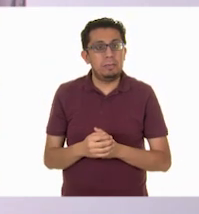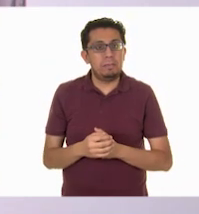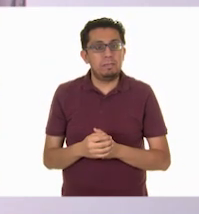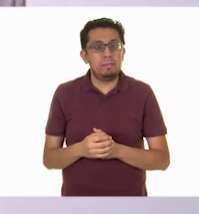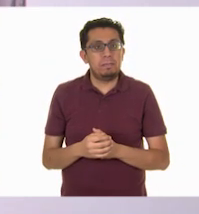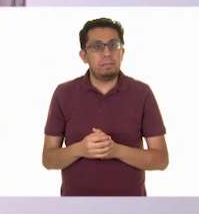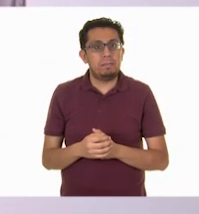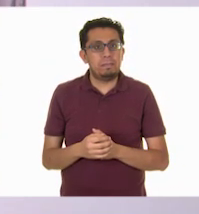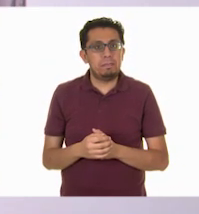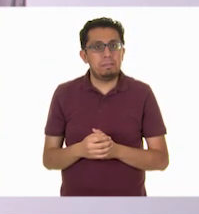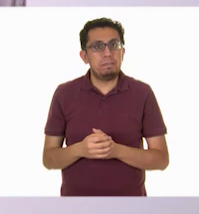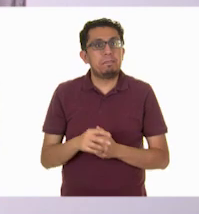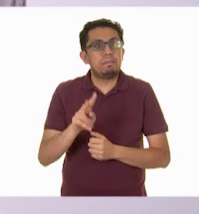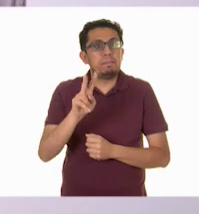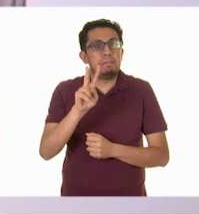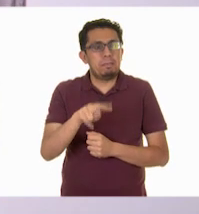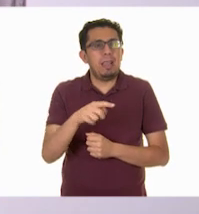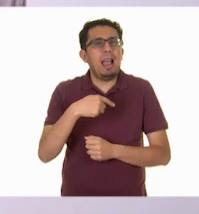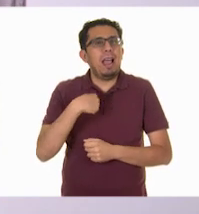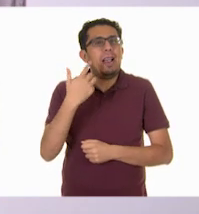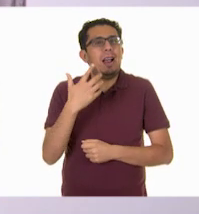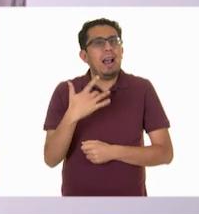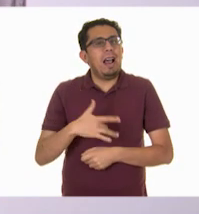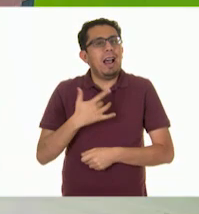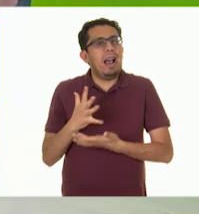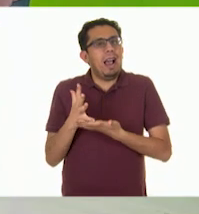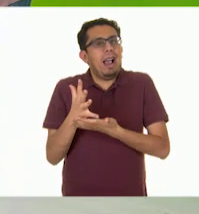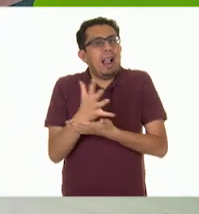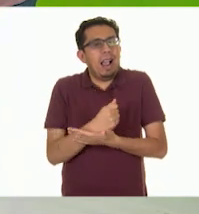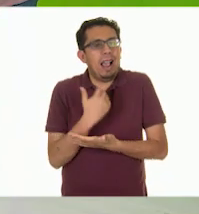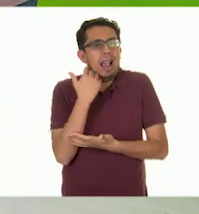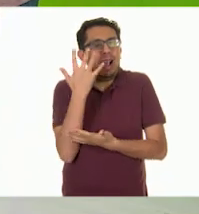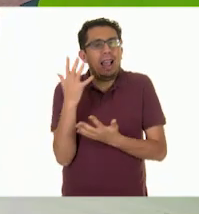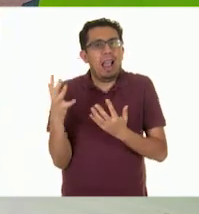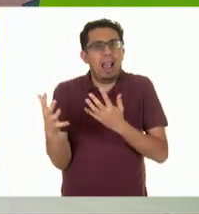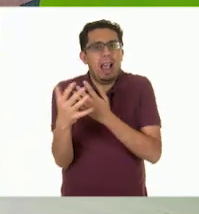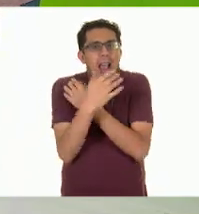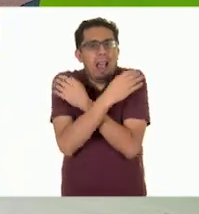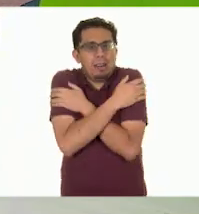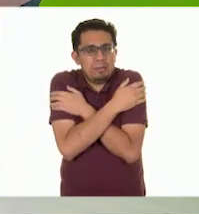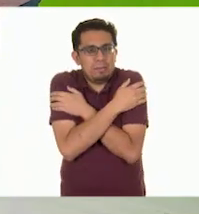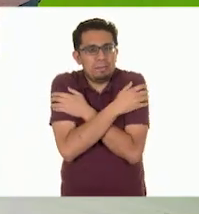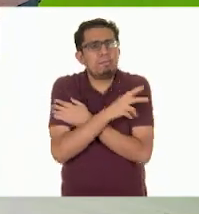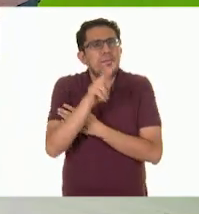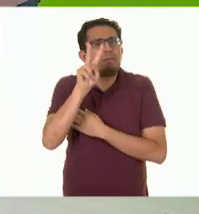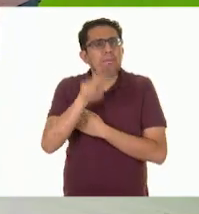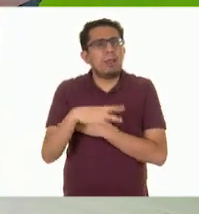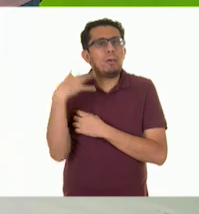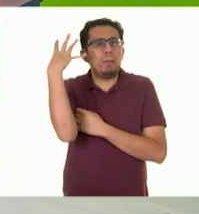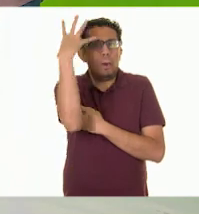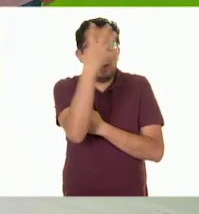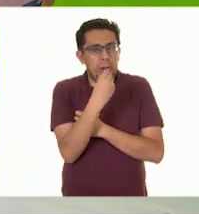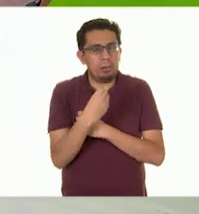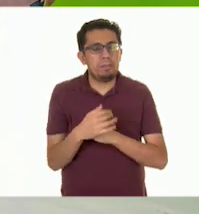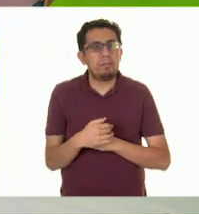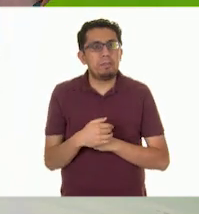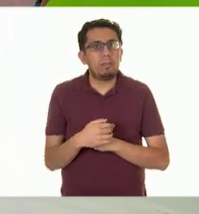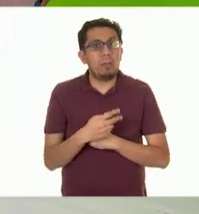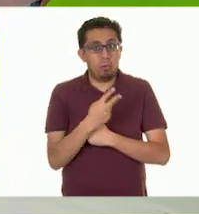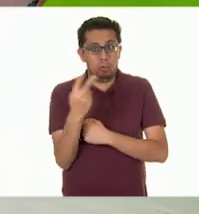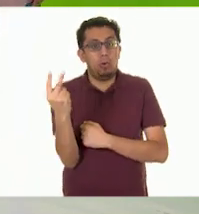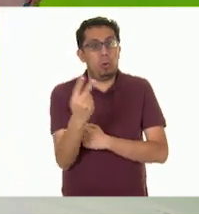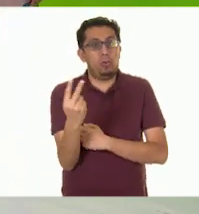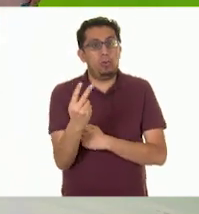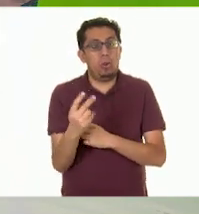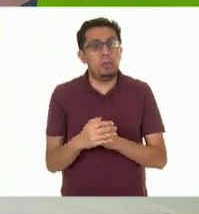Sí, es verdad. Te dan ganas de abrazarlo. Ya sé. Es un árbol muy bonito, Sohar. Sí, los dos.